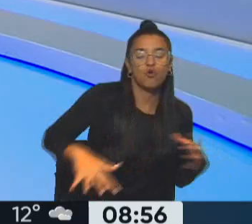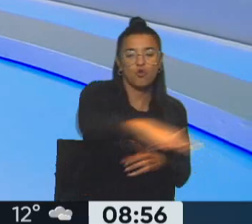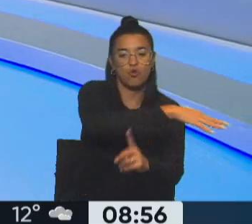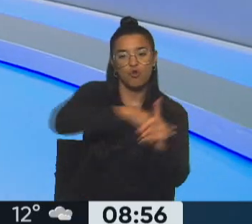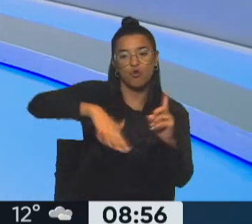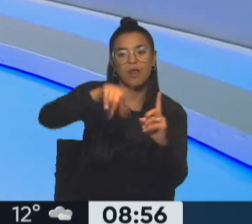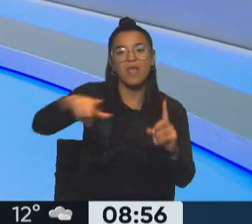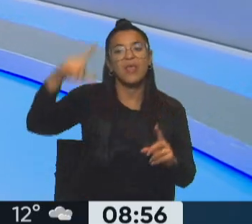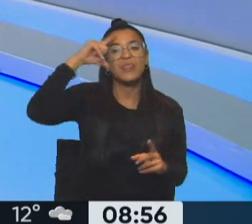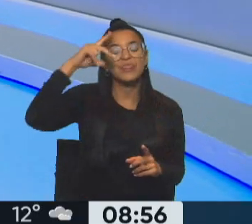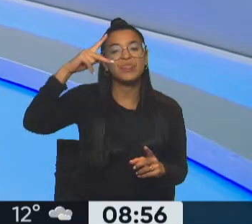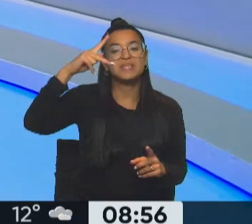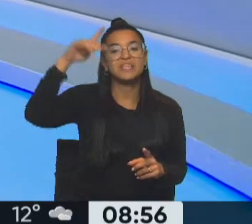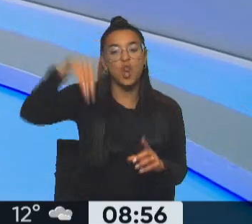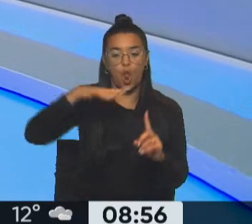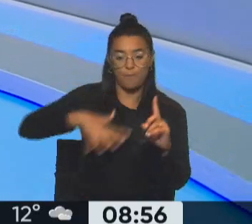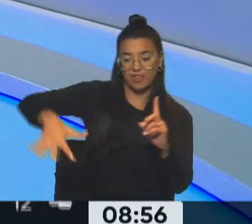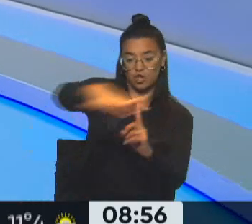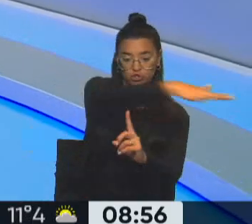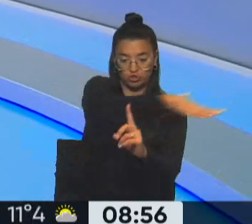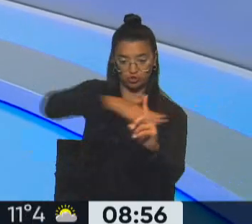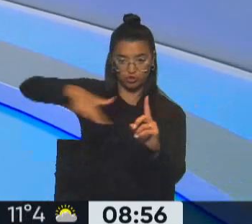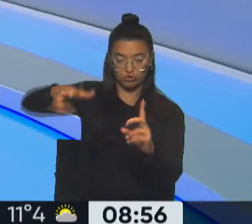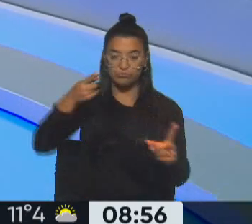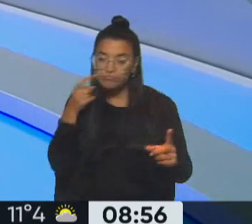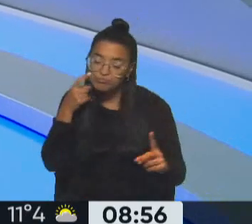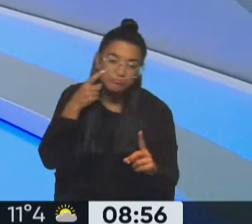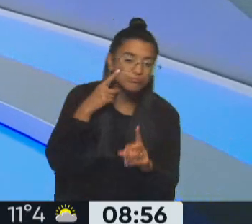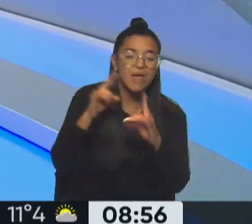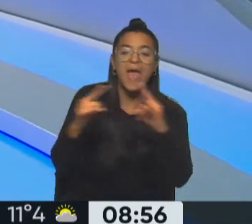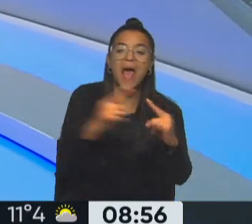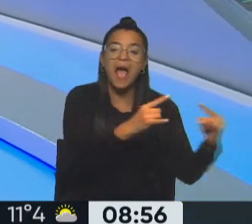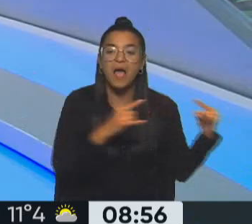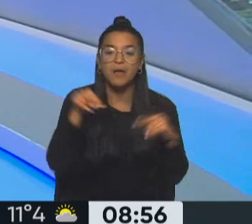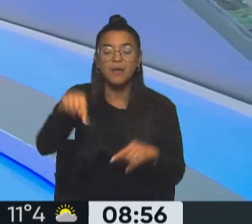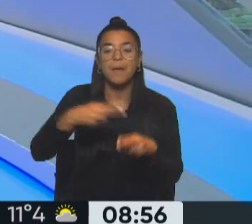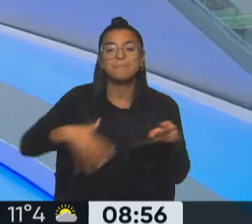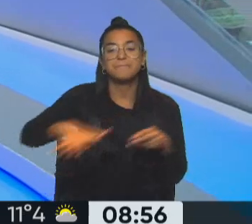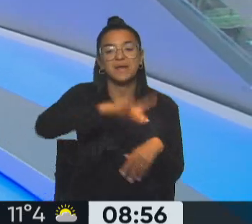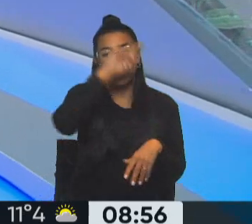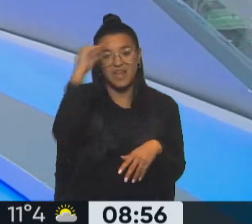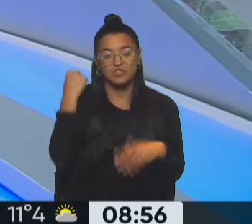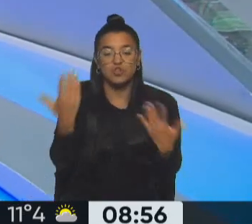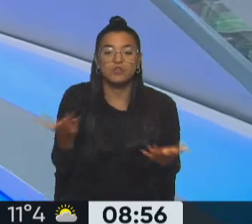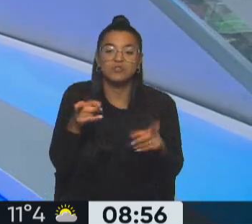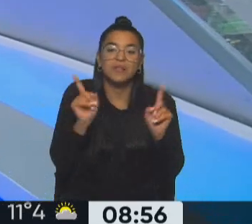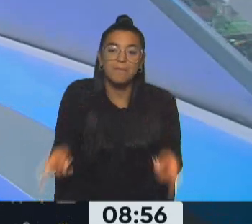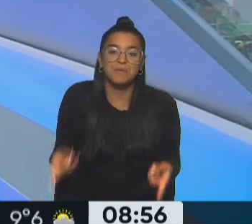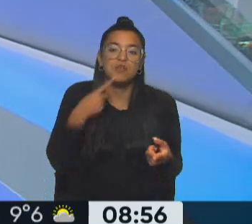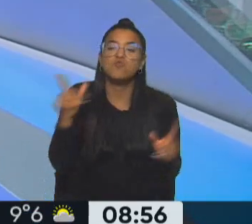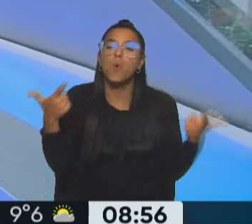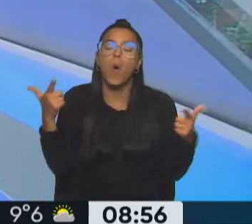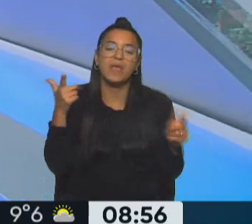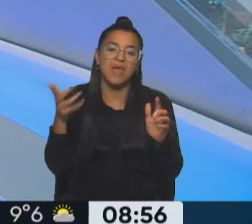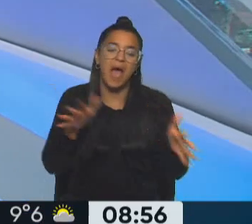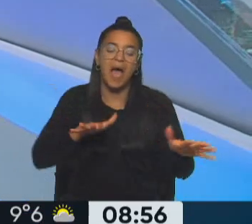se controlan 10 kilómetros a la redonda de ese foco, las granjas. En este caso fue en un parque nacional, con lo cual también no hay